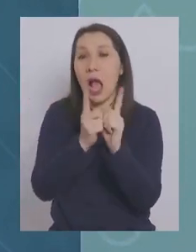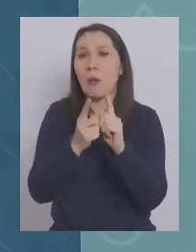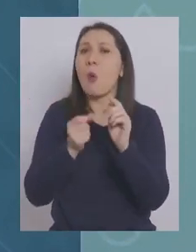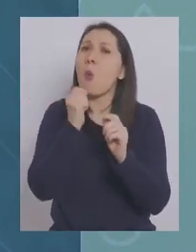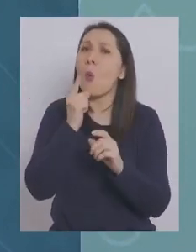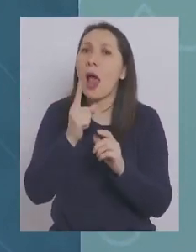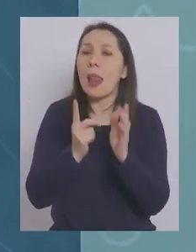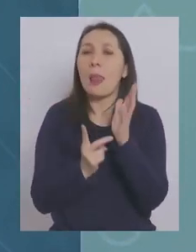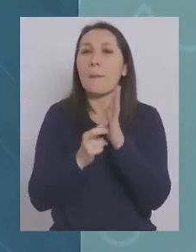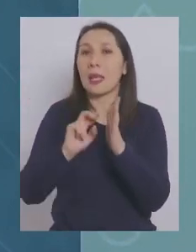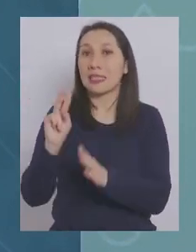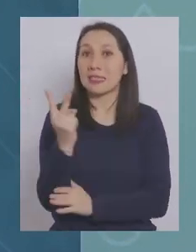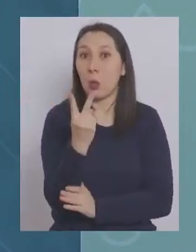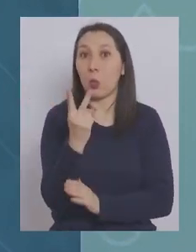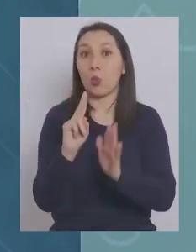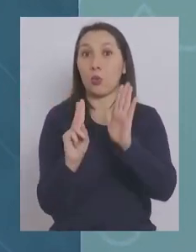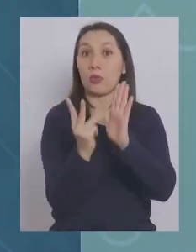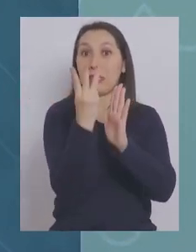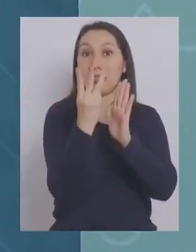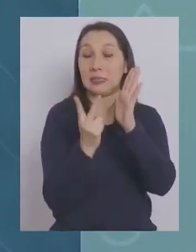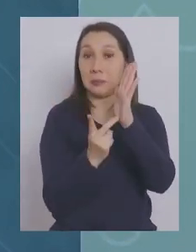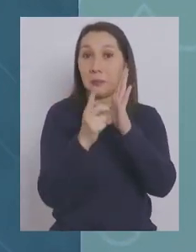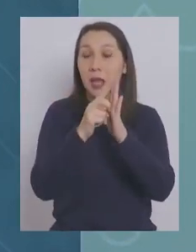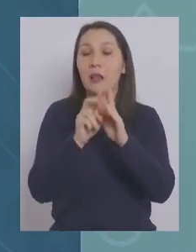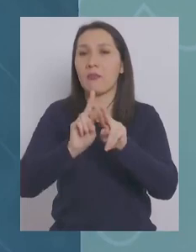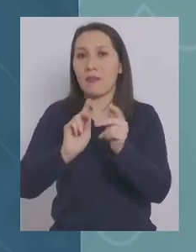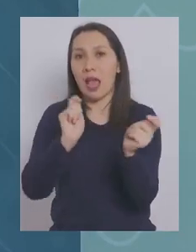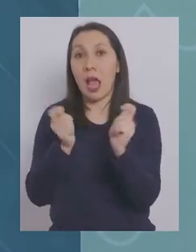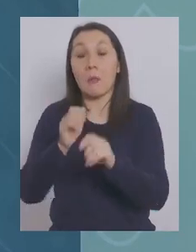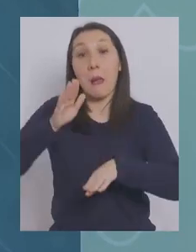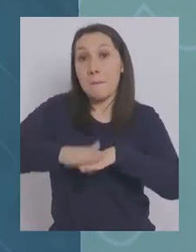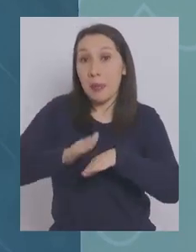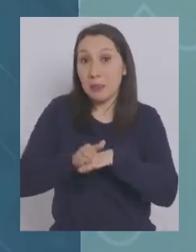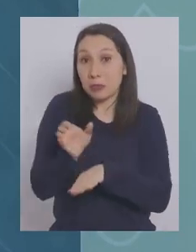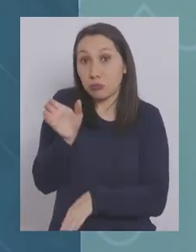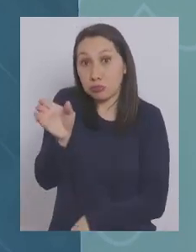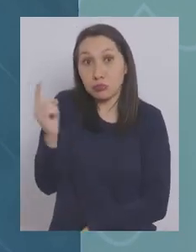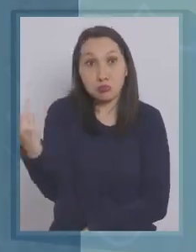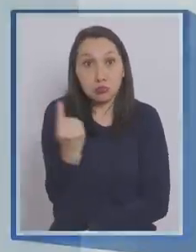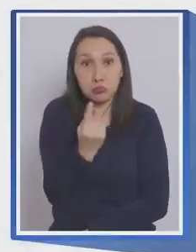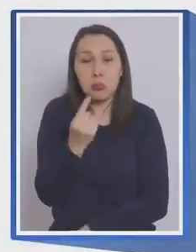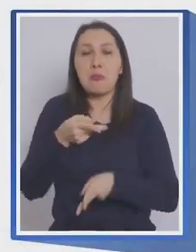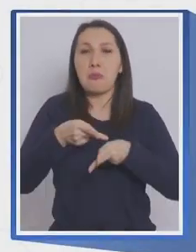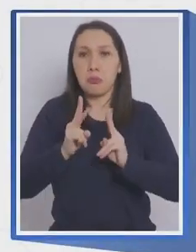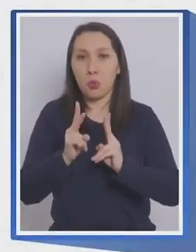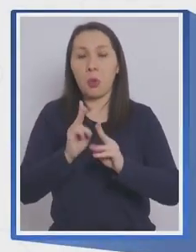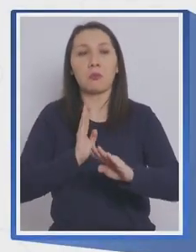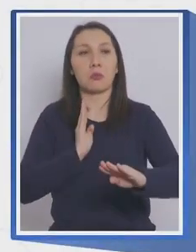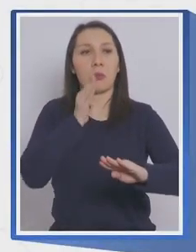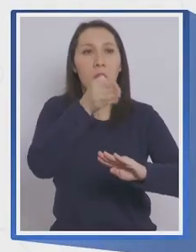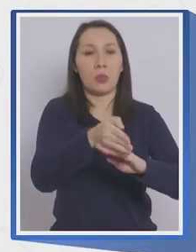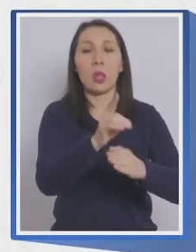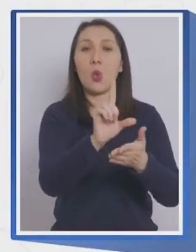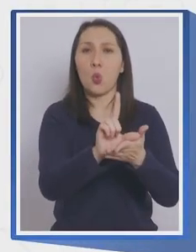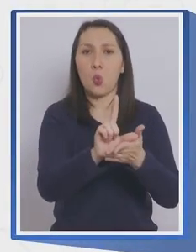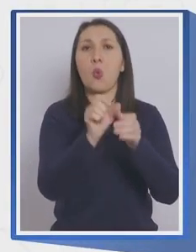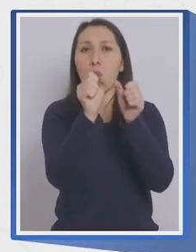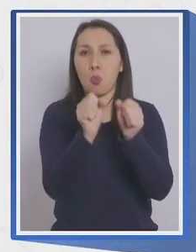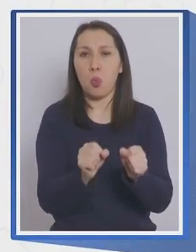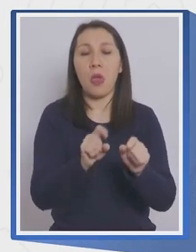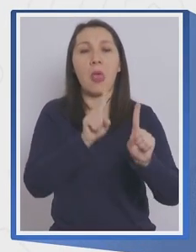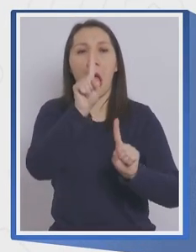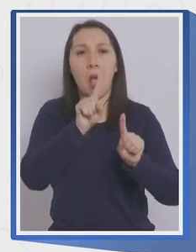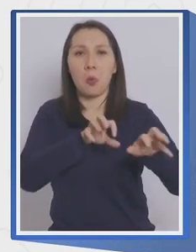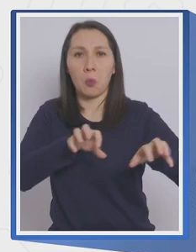pasos de transición y preparación, donde las personas con su pase en movilidad tendrán permiso para ir a ciertos lugares y realizar algunas